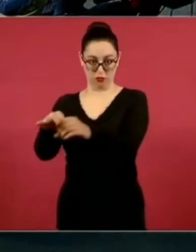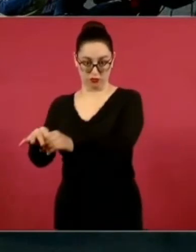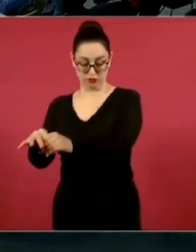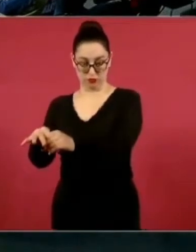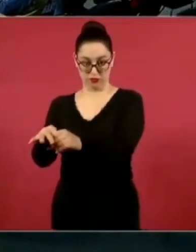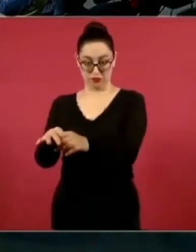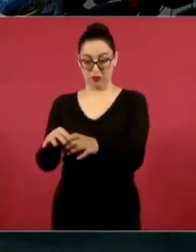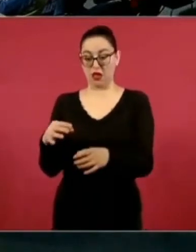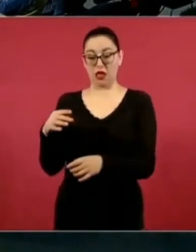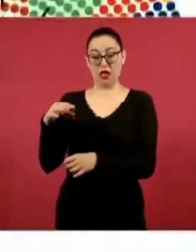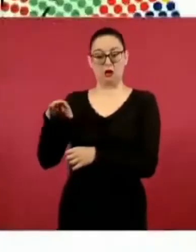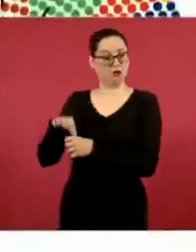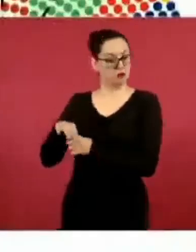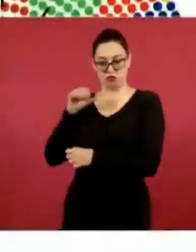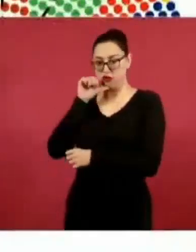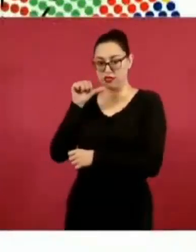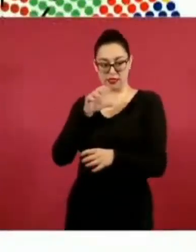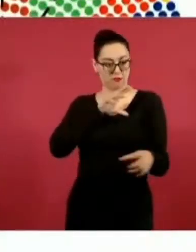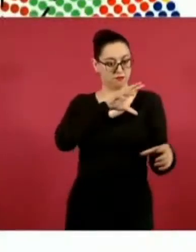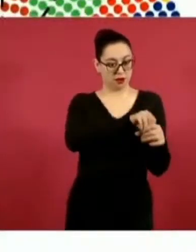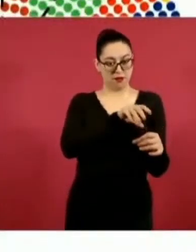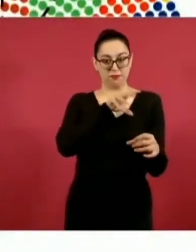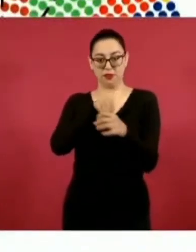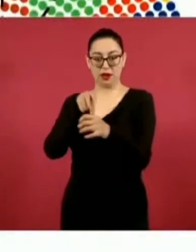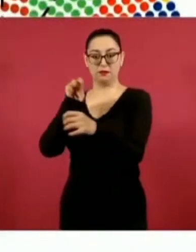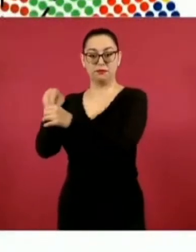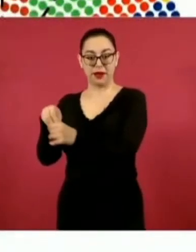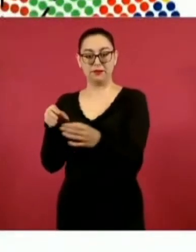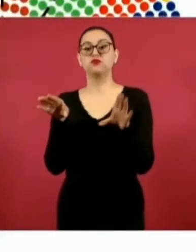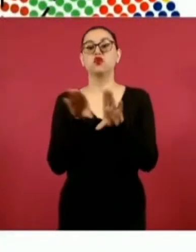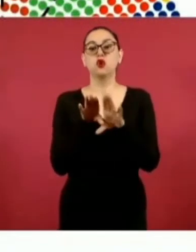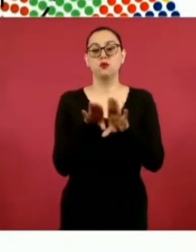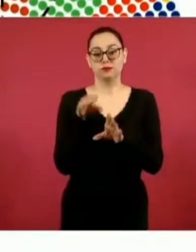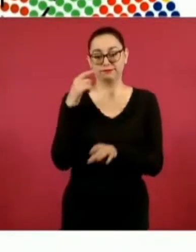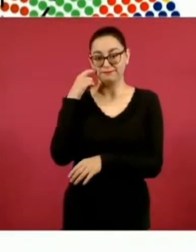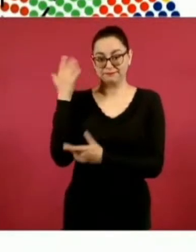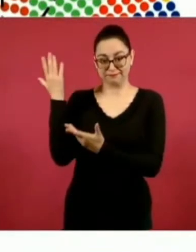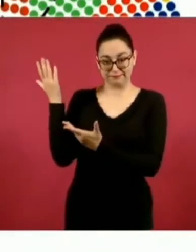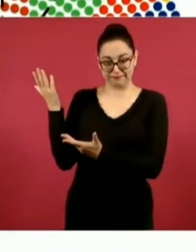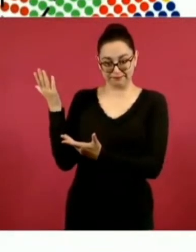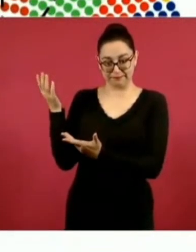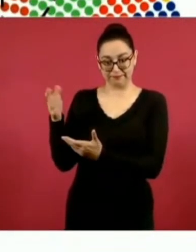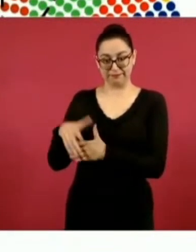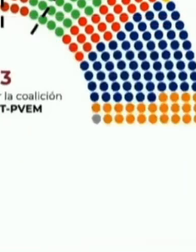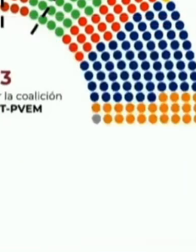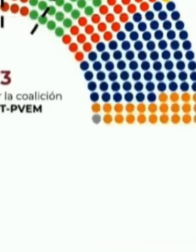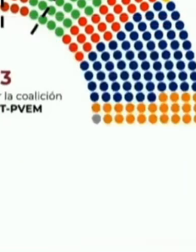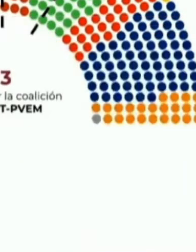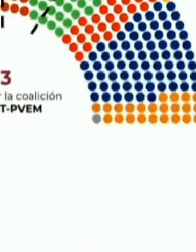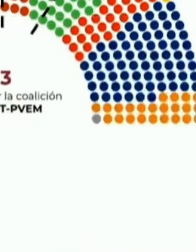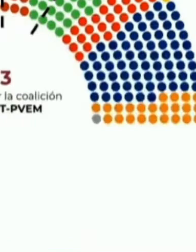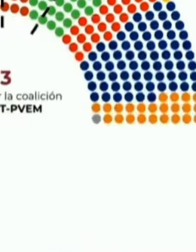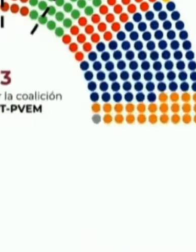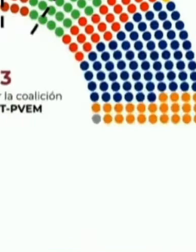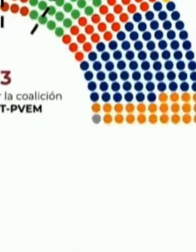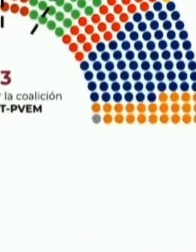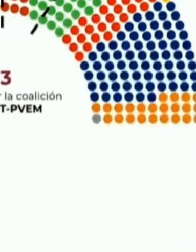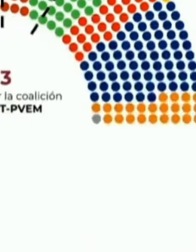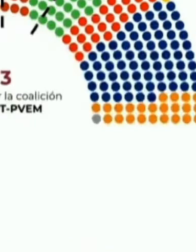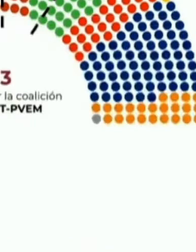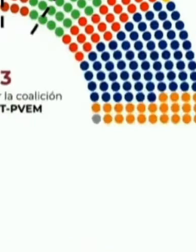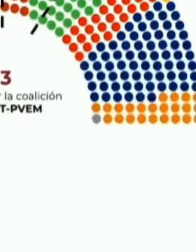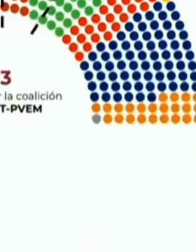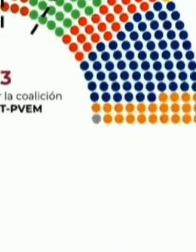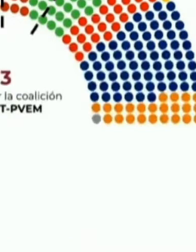¿Por qué de esta manera? Porque de los 300 distritos